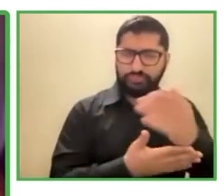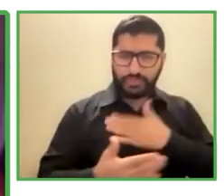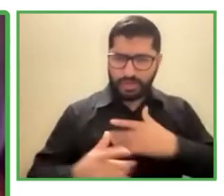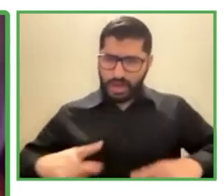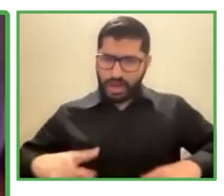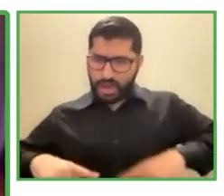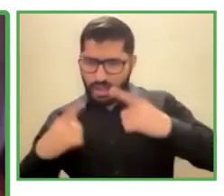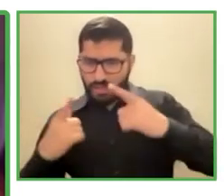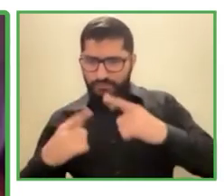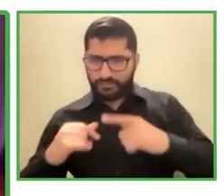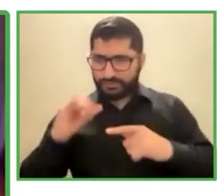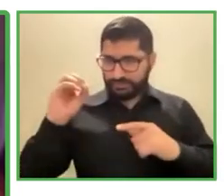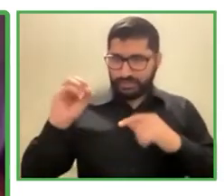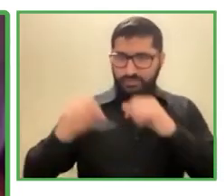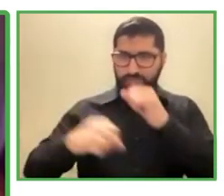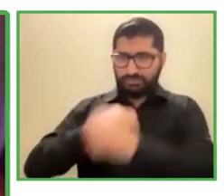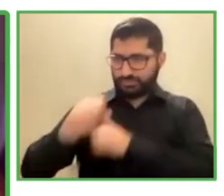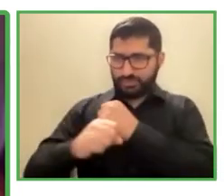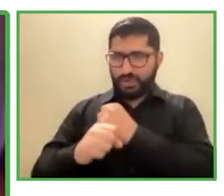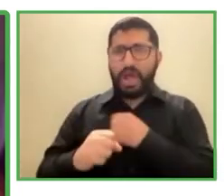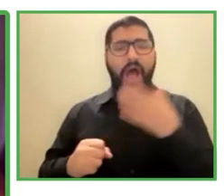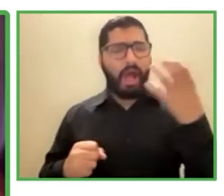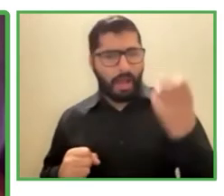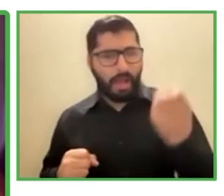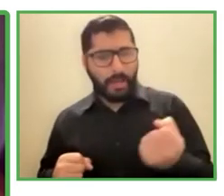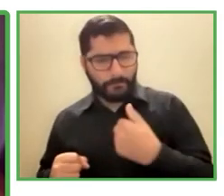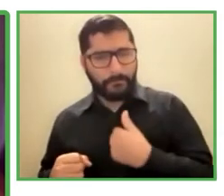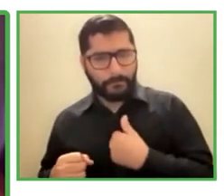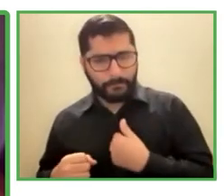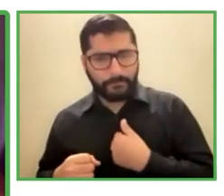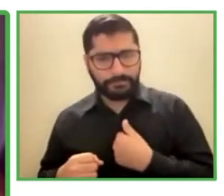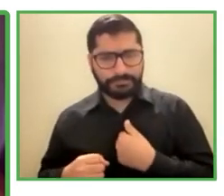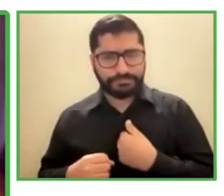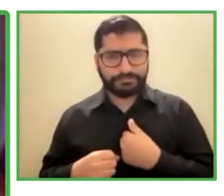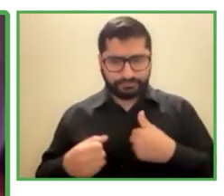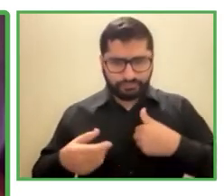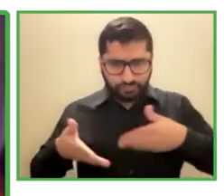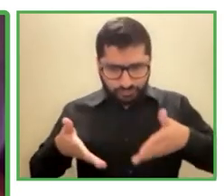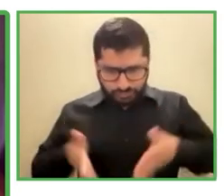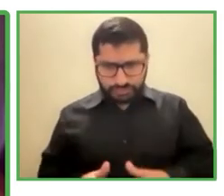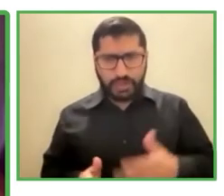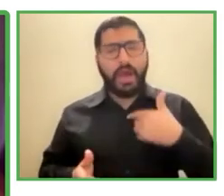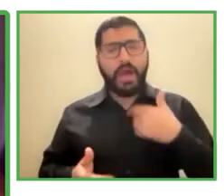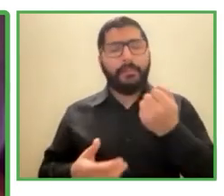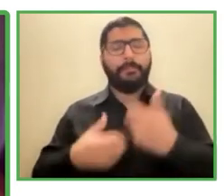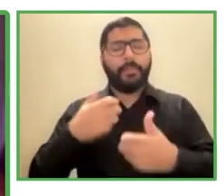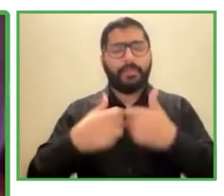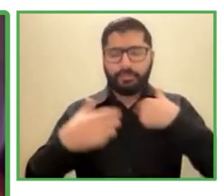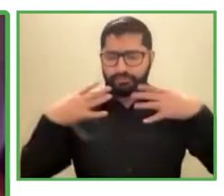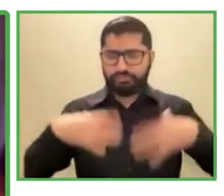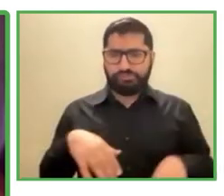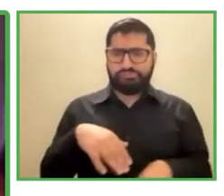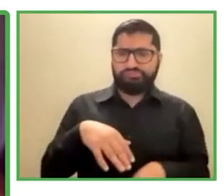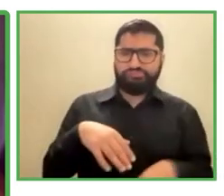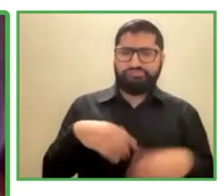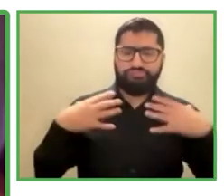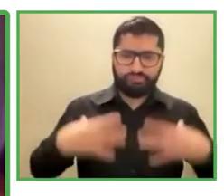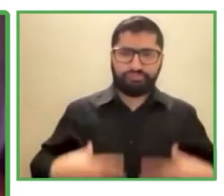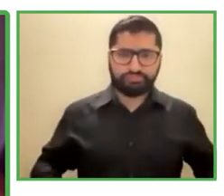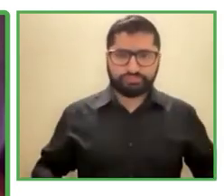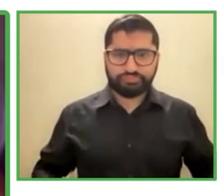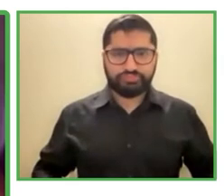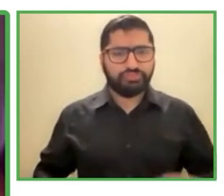nací con un problema físico producto de un fármaco que es la